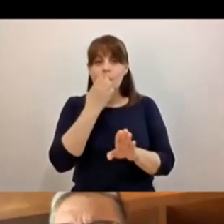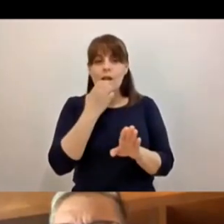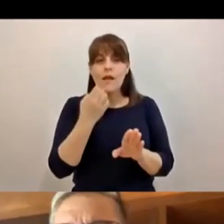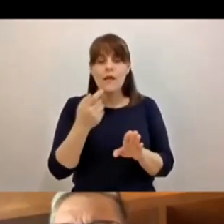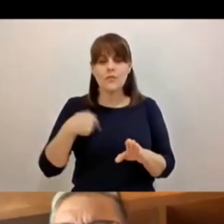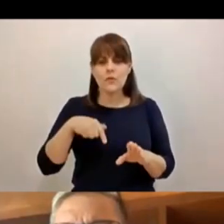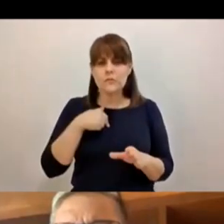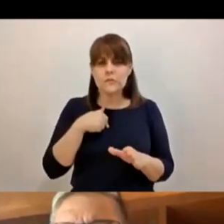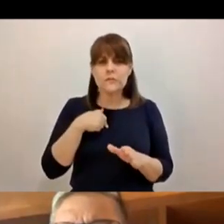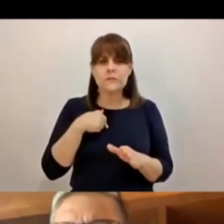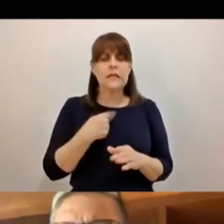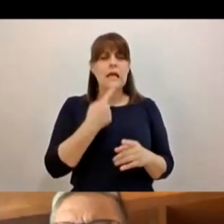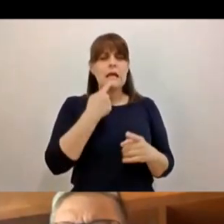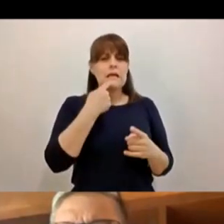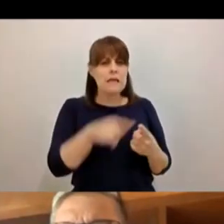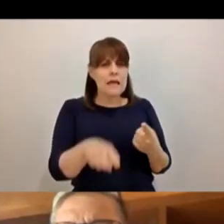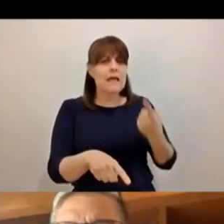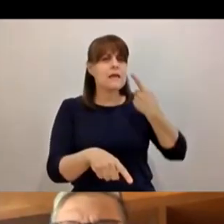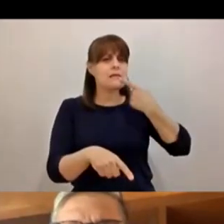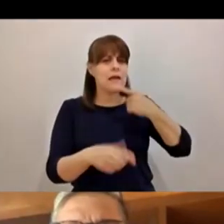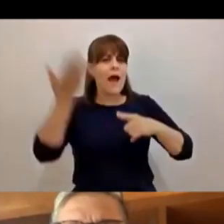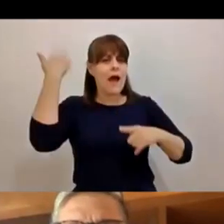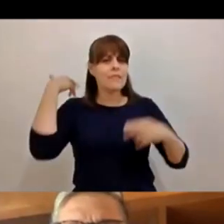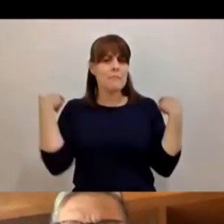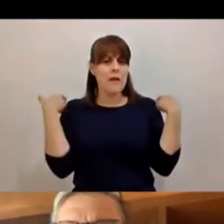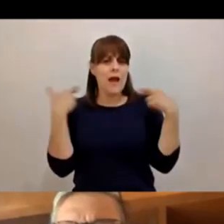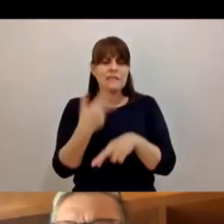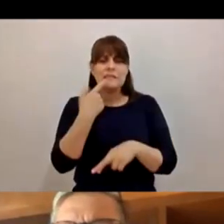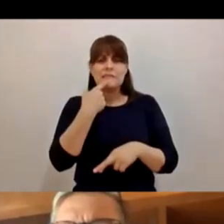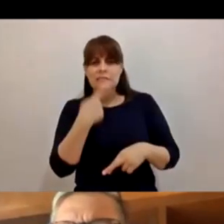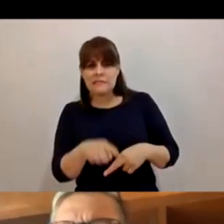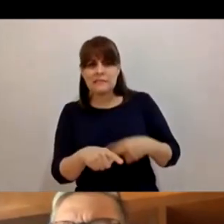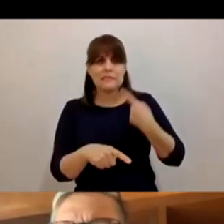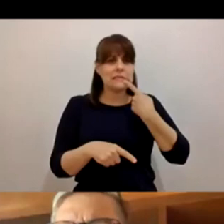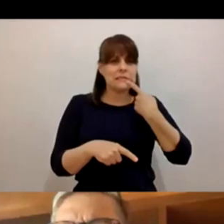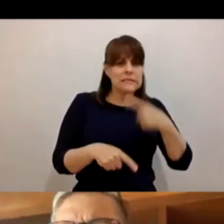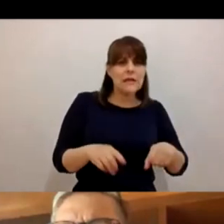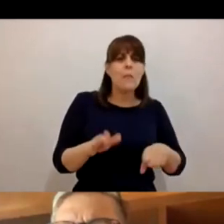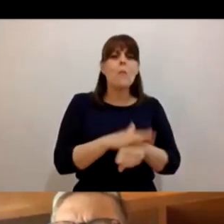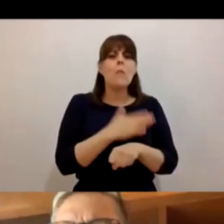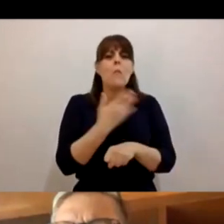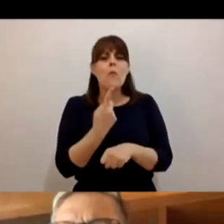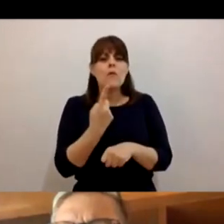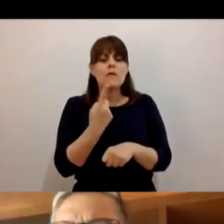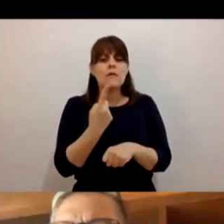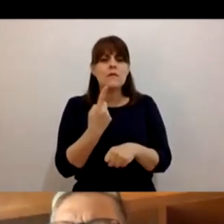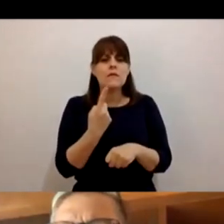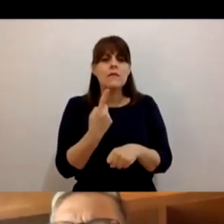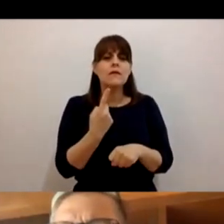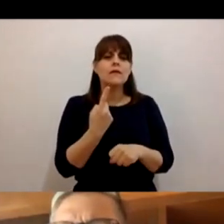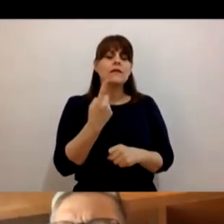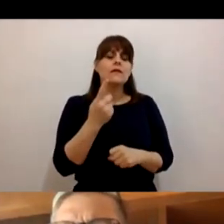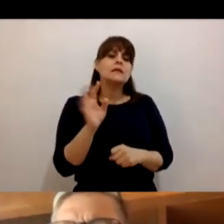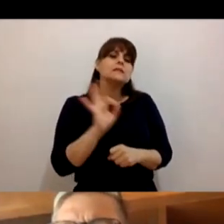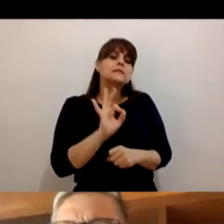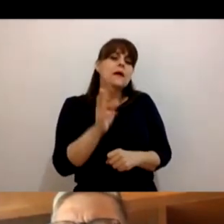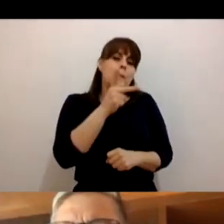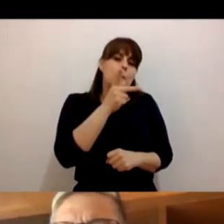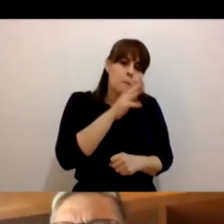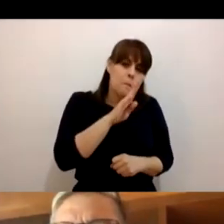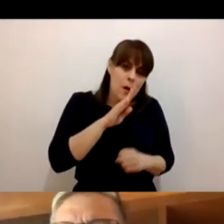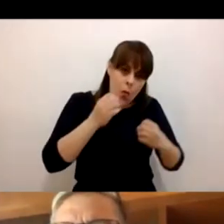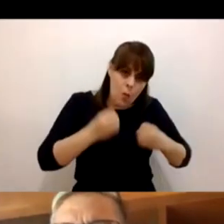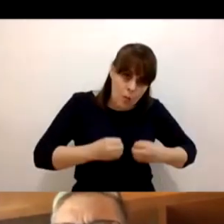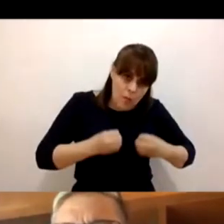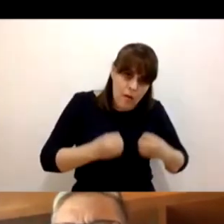muchas quejas del magisterio en ese sentido. De que por las ocupaciones de los padres y las madres